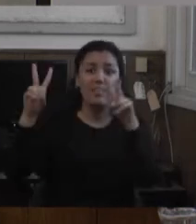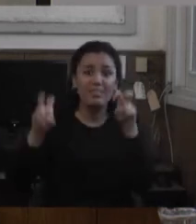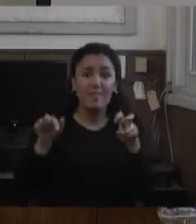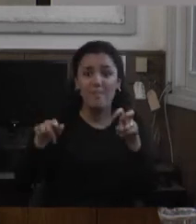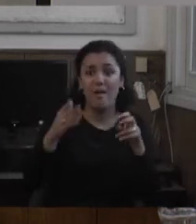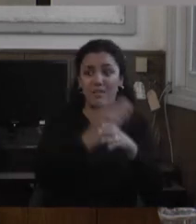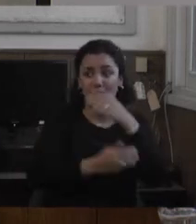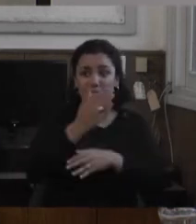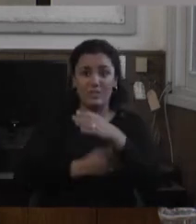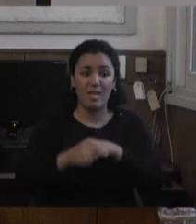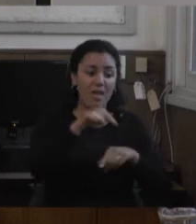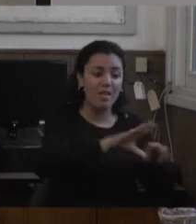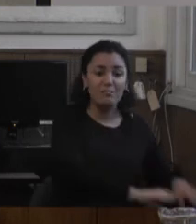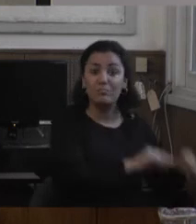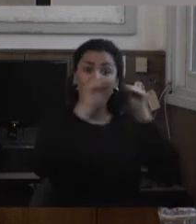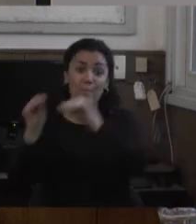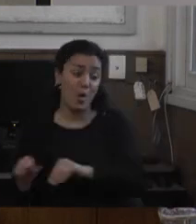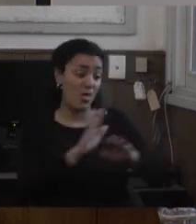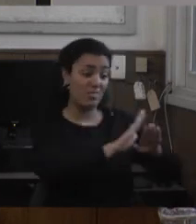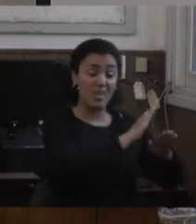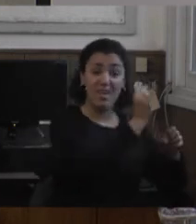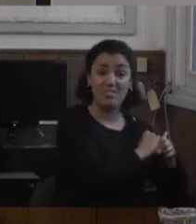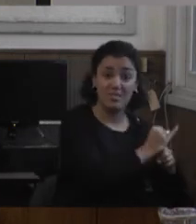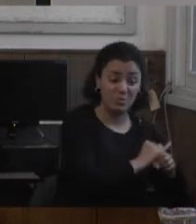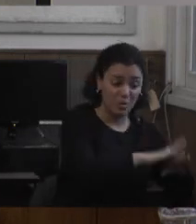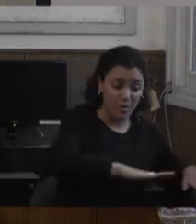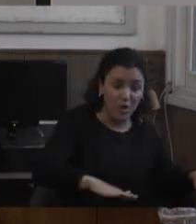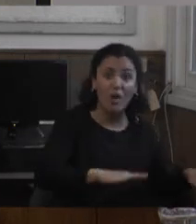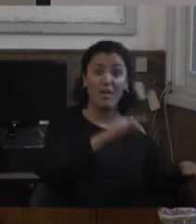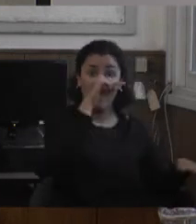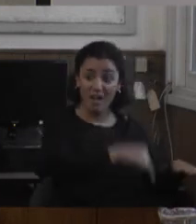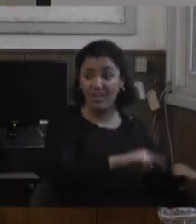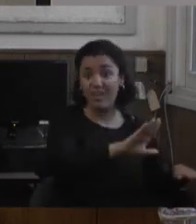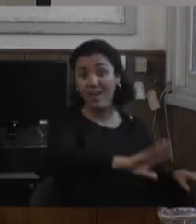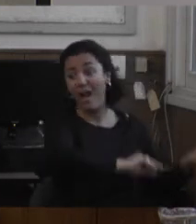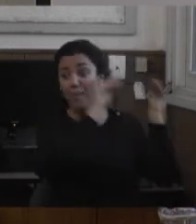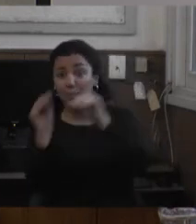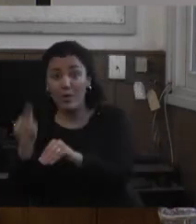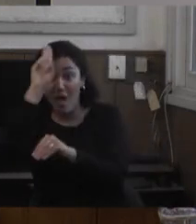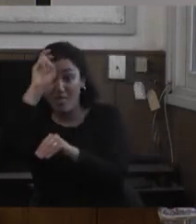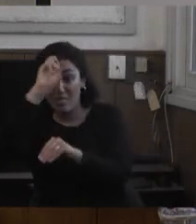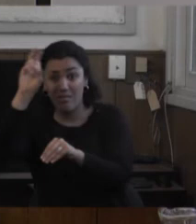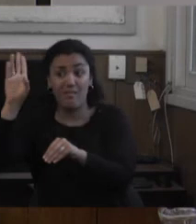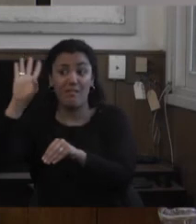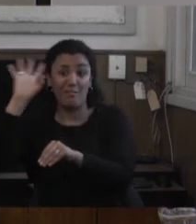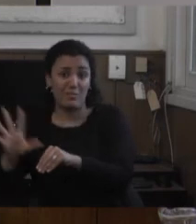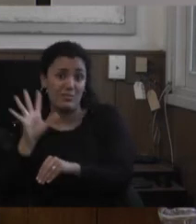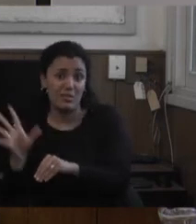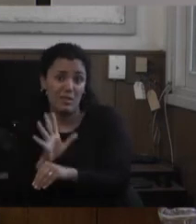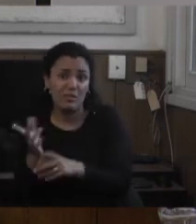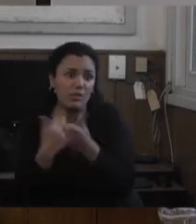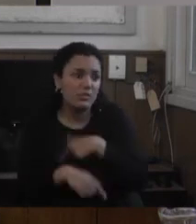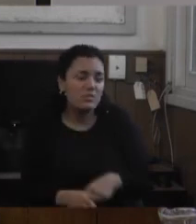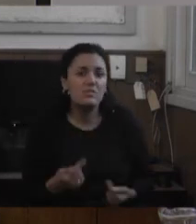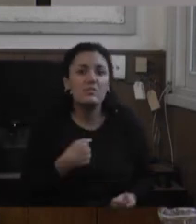un instituto de menores a un neuropsiquiátrico entonces digo a ver mientras yo puedo seguir hablando mi lectura es que muchas personas